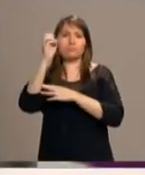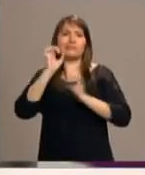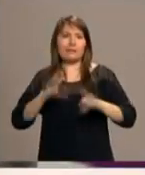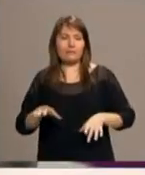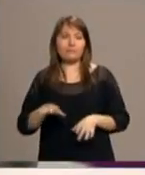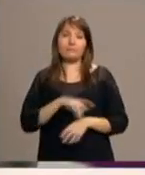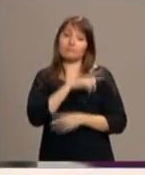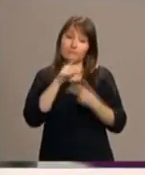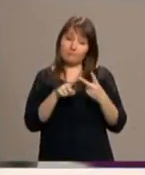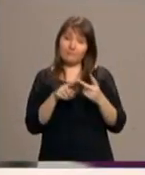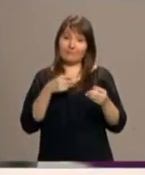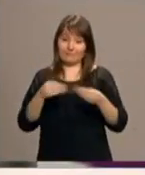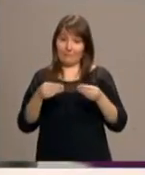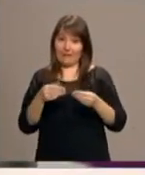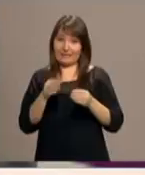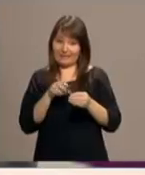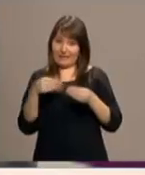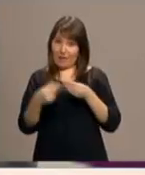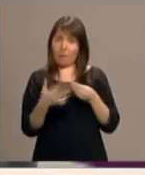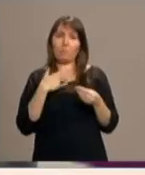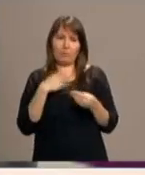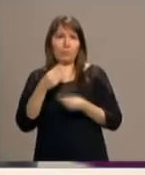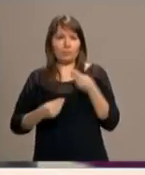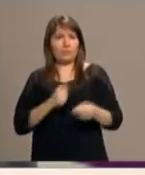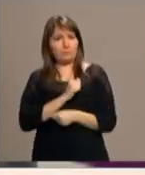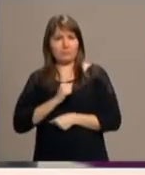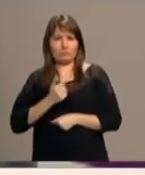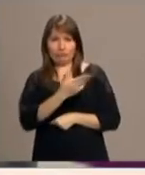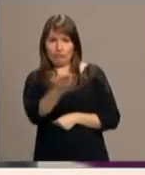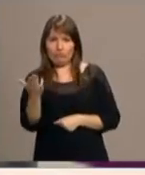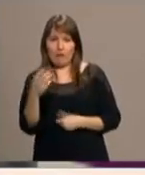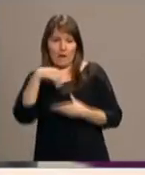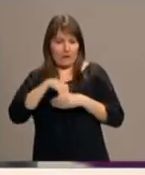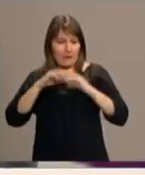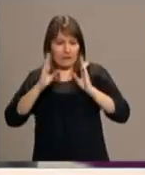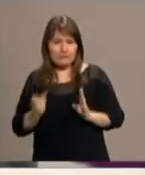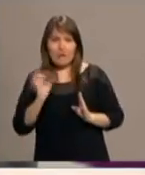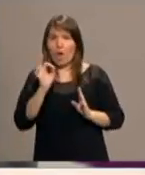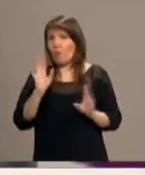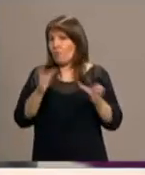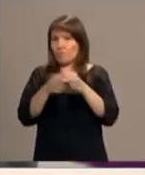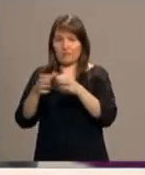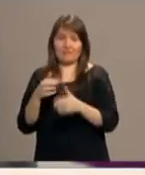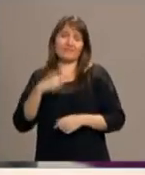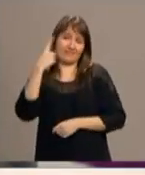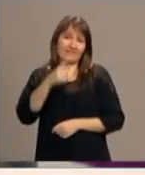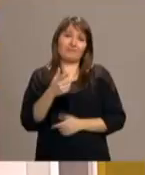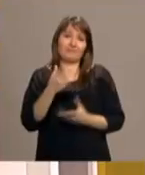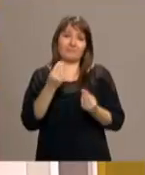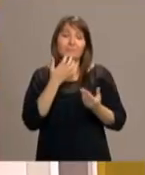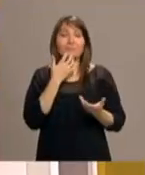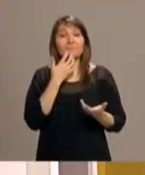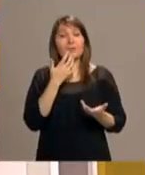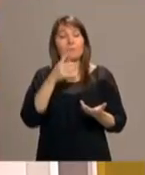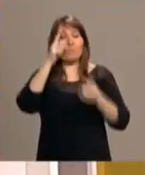librito, los materiales que se pueden también usar a nivel personal y en nuestras comunidades eclesiales. Yo sé que hay muchas religiosas de